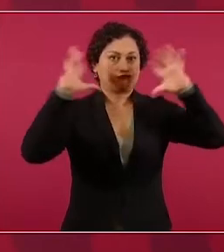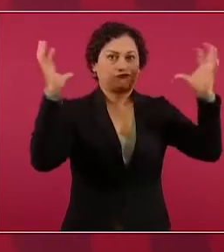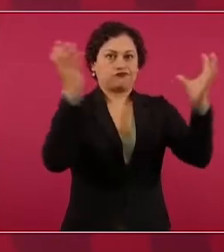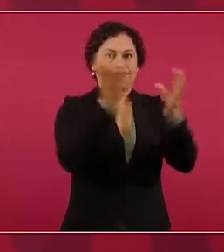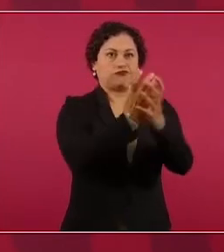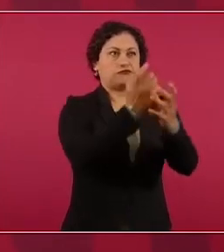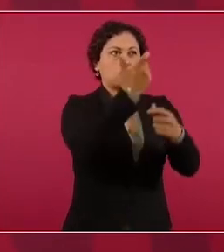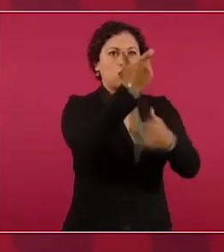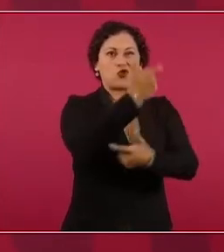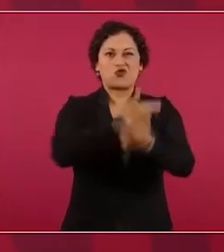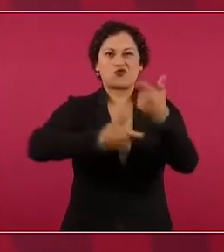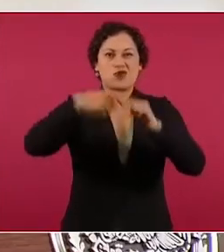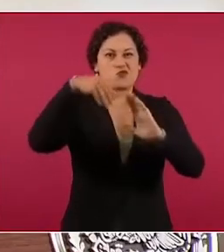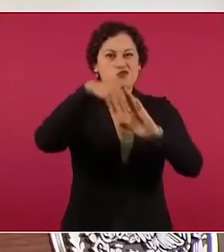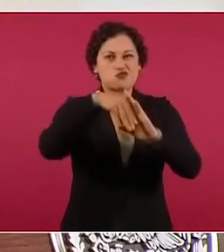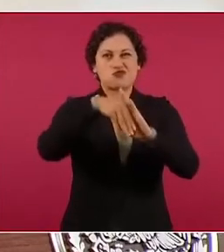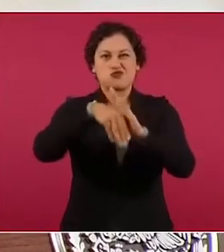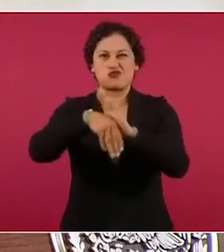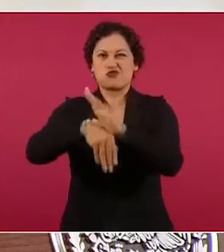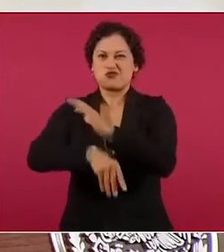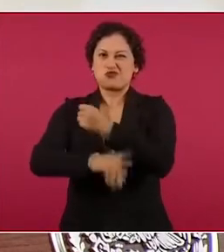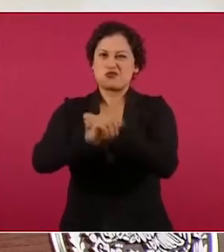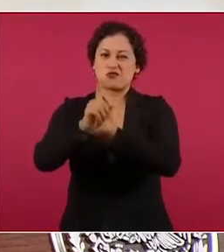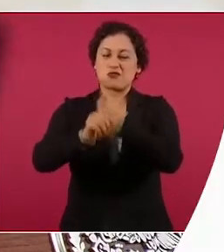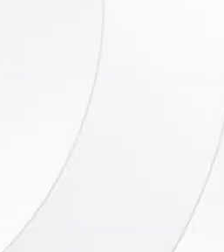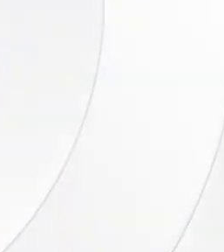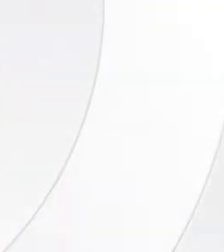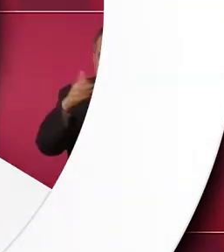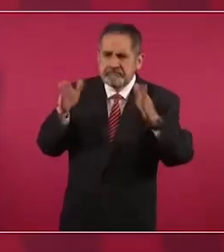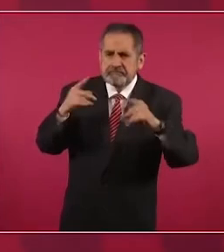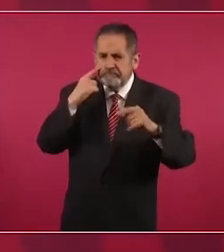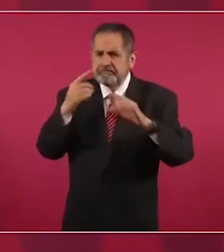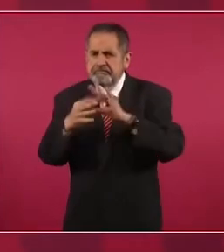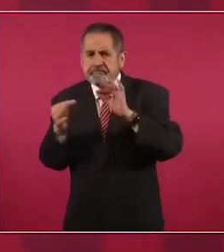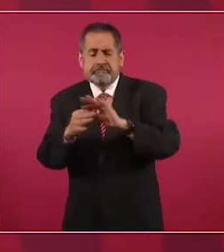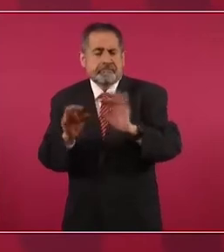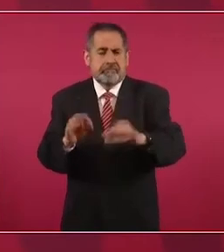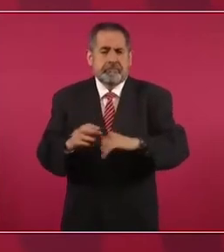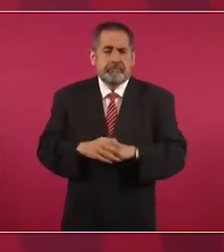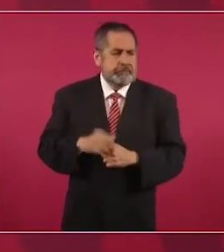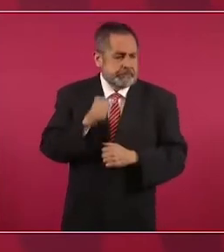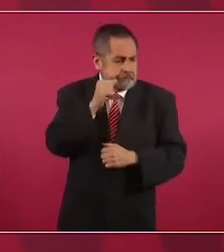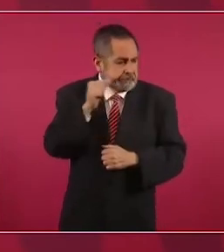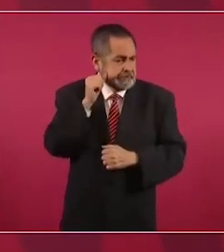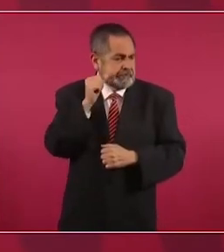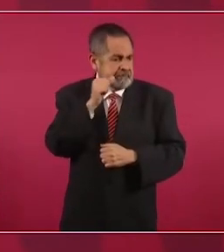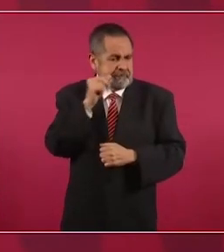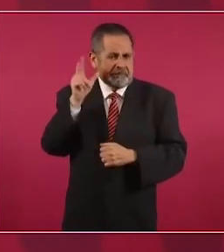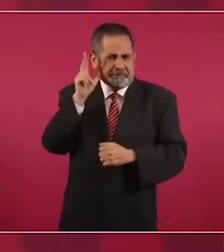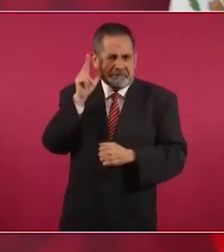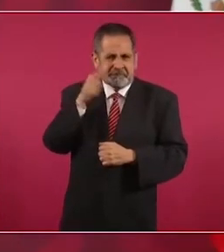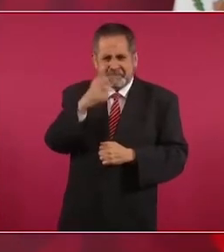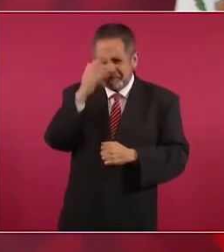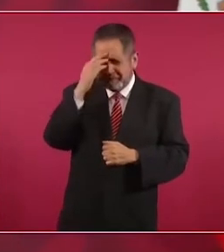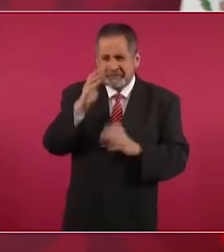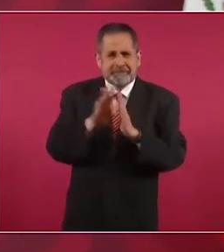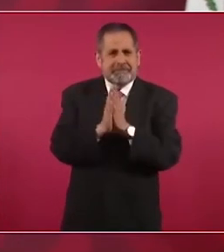la inflación que se está padeciendo actualmente. Ayer, ayer, antier, se dio a conocer un libro